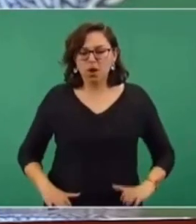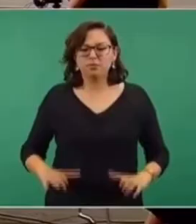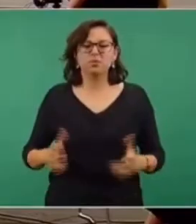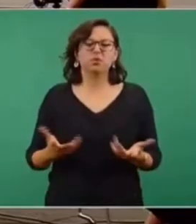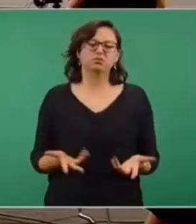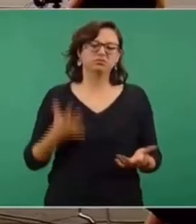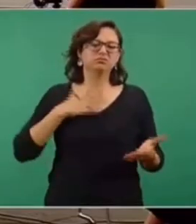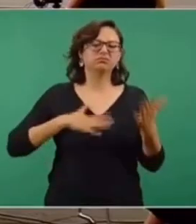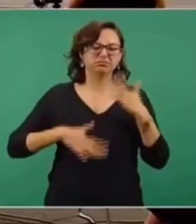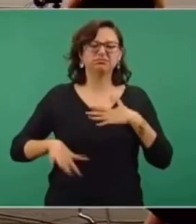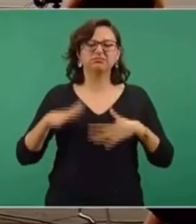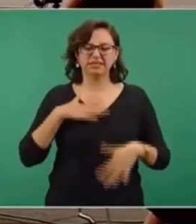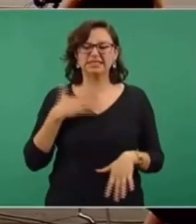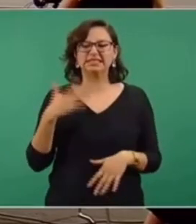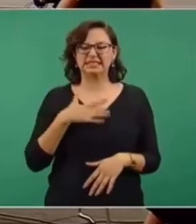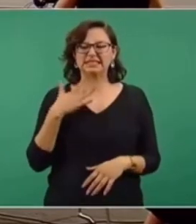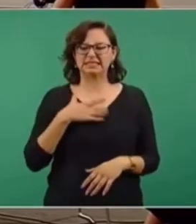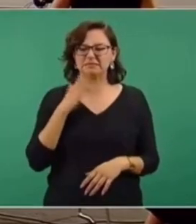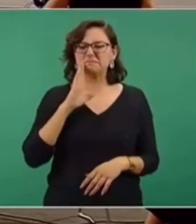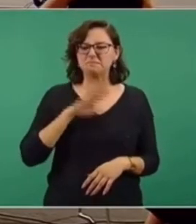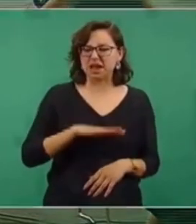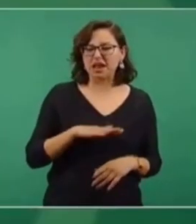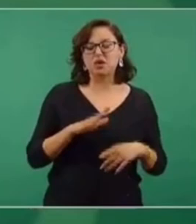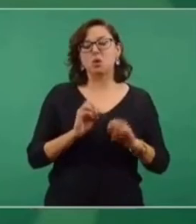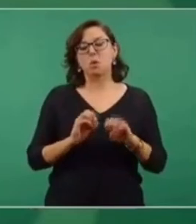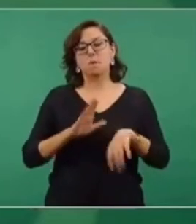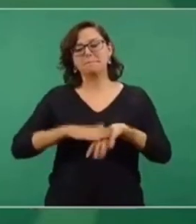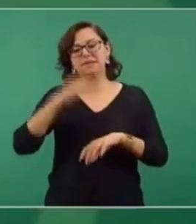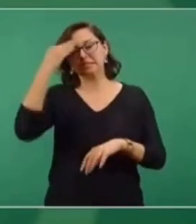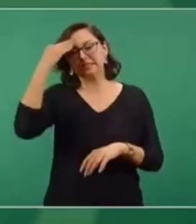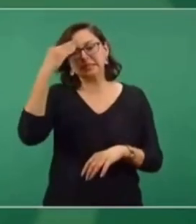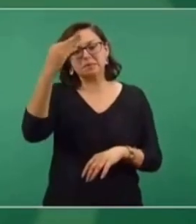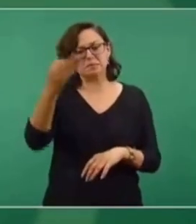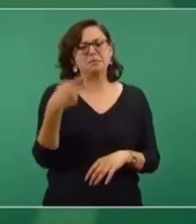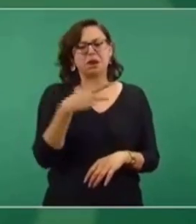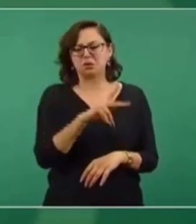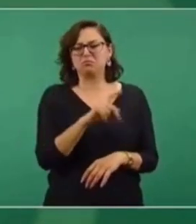termina o más tiempo, o tarda más tiempo, pero prácticamente está asintomático.